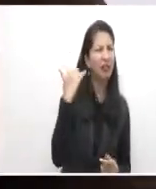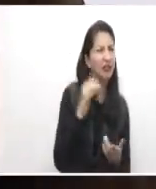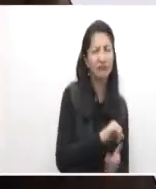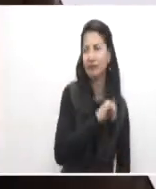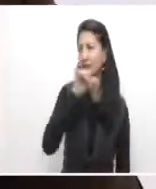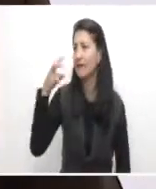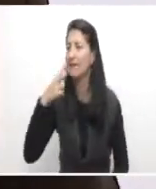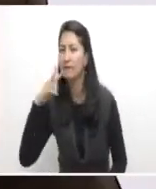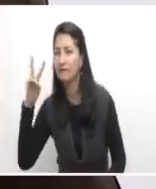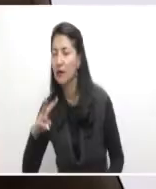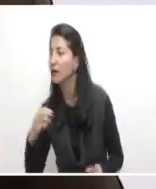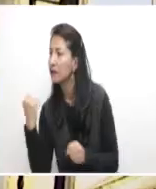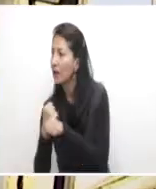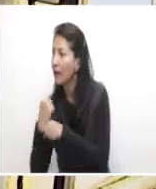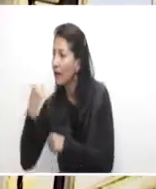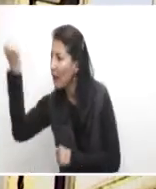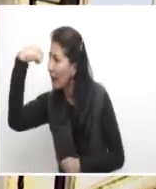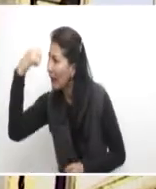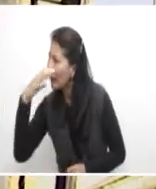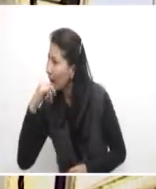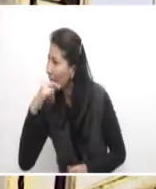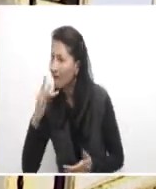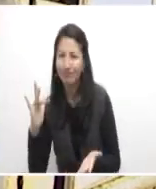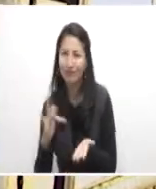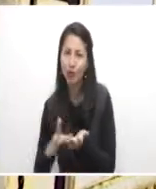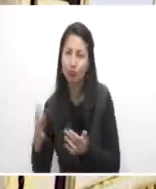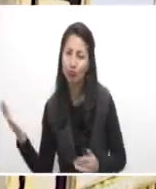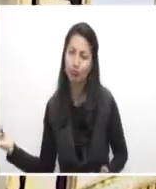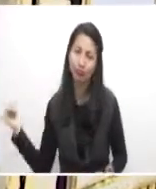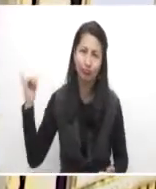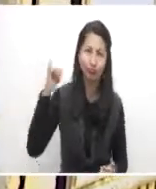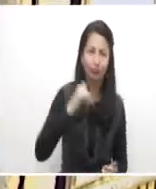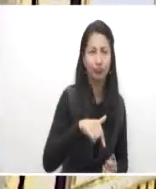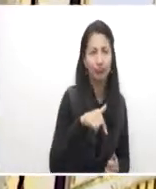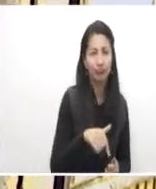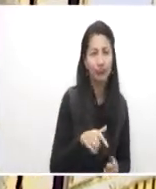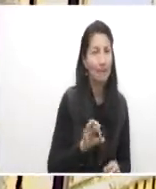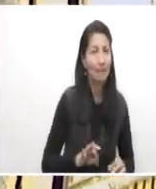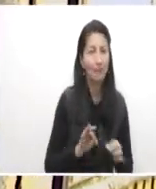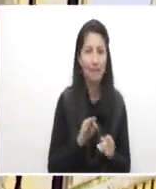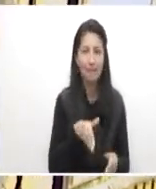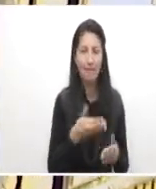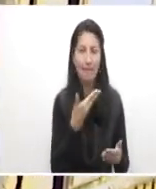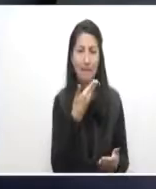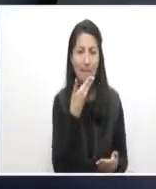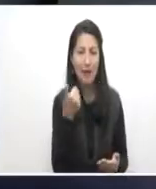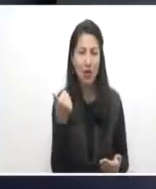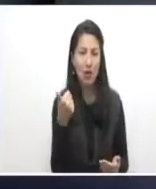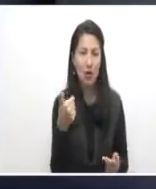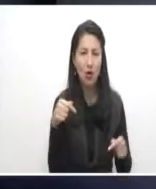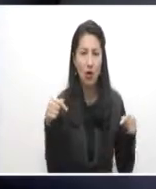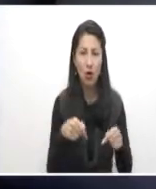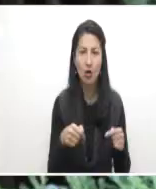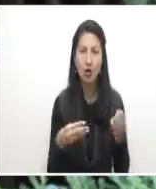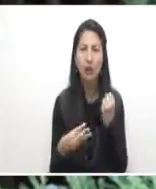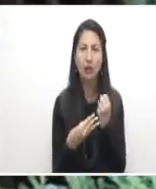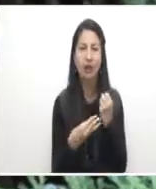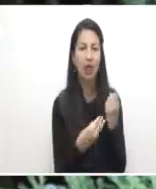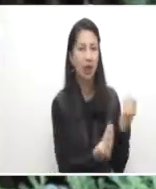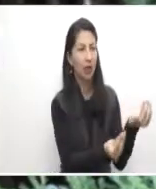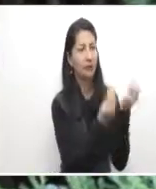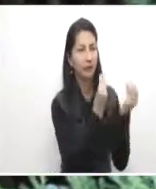empleo digno, pero al no conseguir lo que necesitaba, encontró las oportunidades que tanto anheló en el SENA.